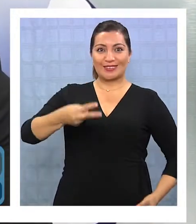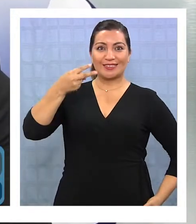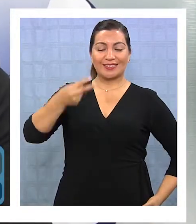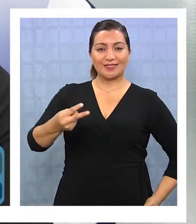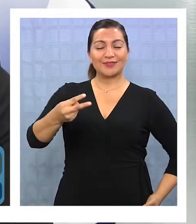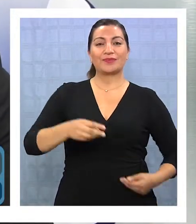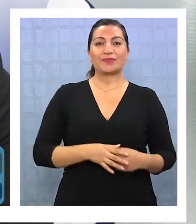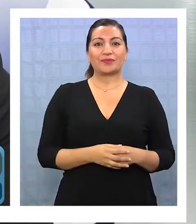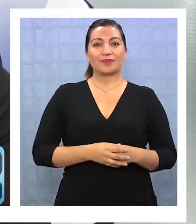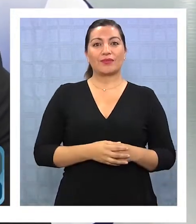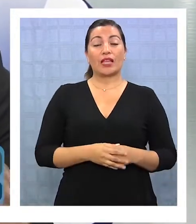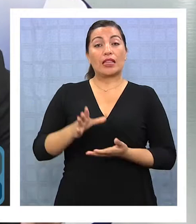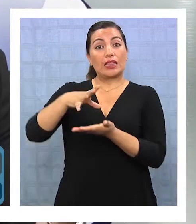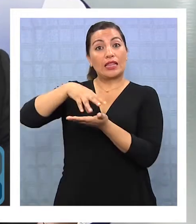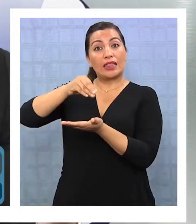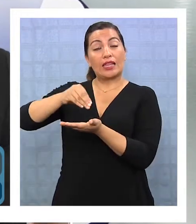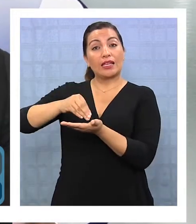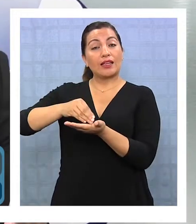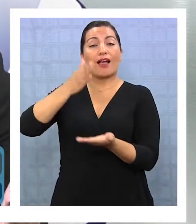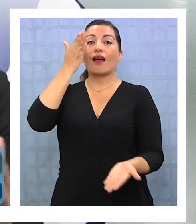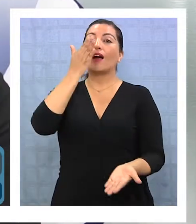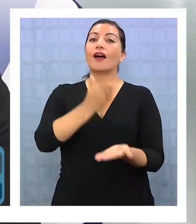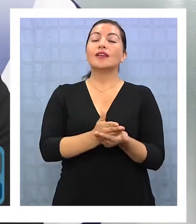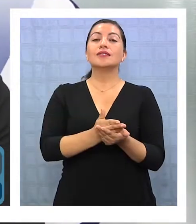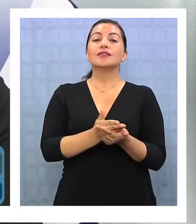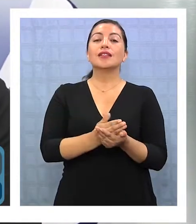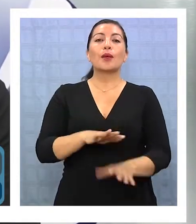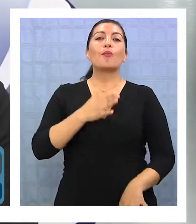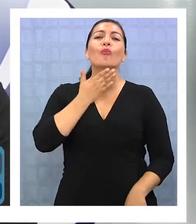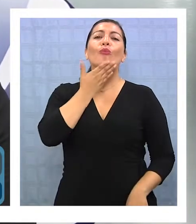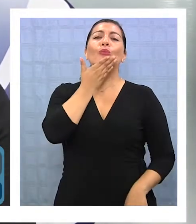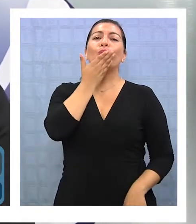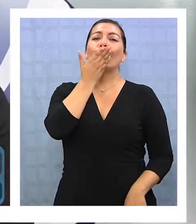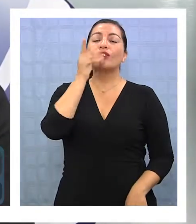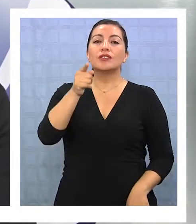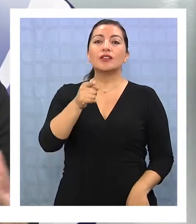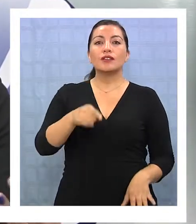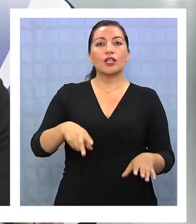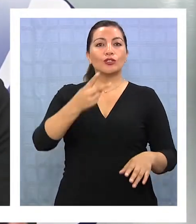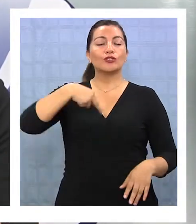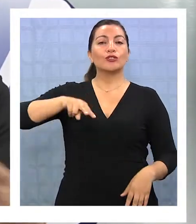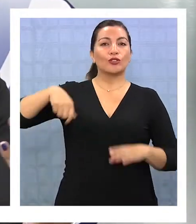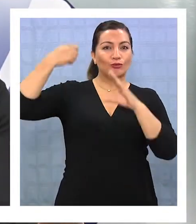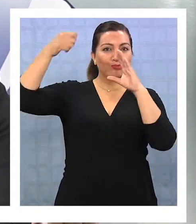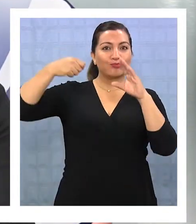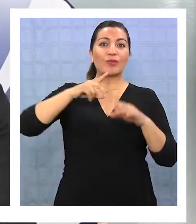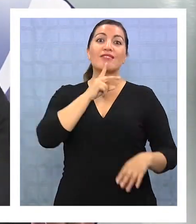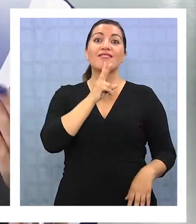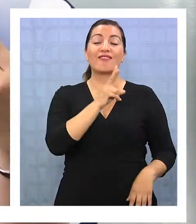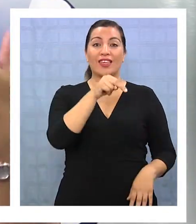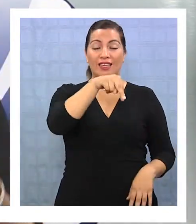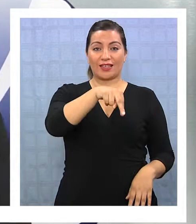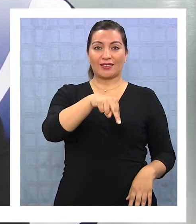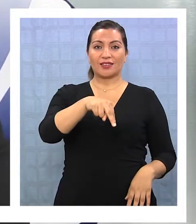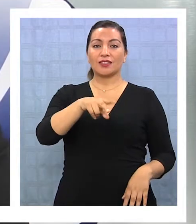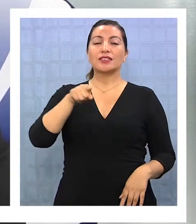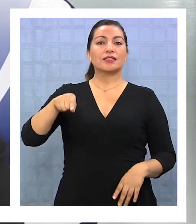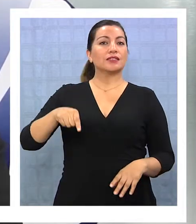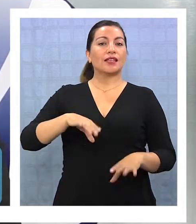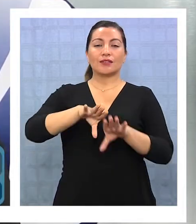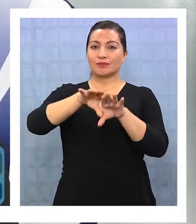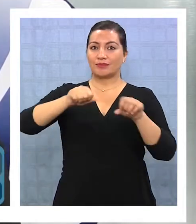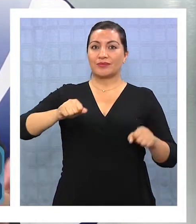noticia. sea, desde Arica a Punta Arenas vamos a estar transmitiendo a través de un convenio que además de TVN y el Ministerio de